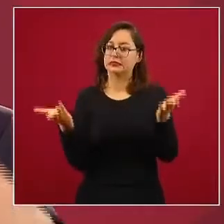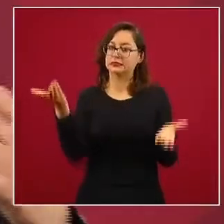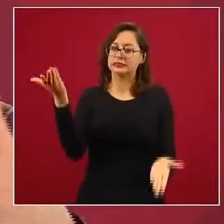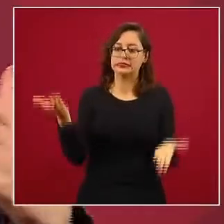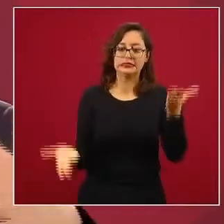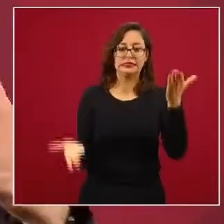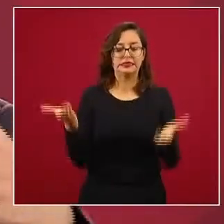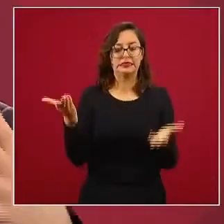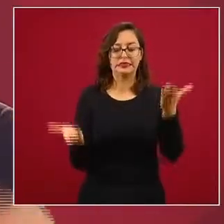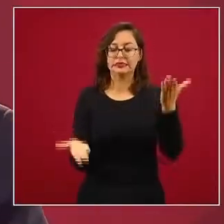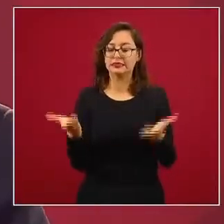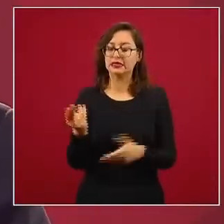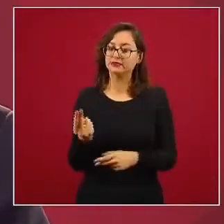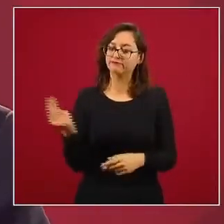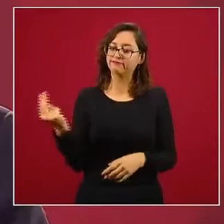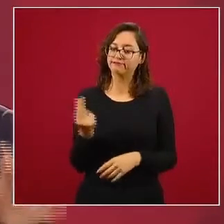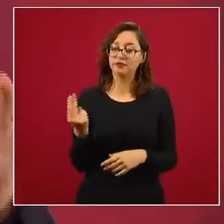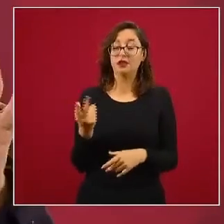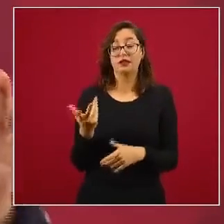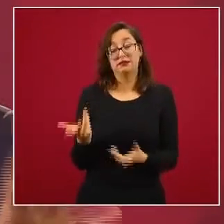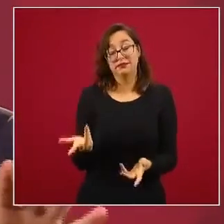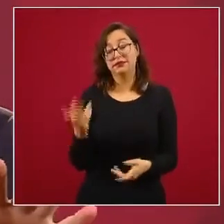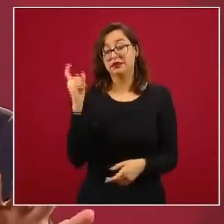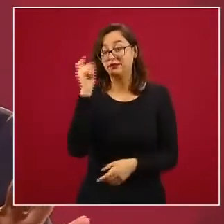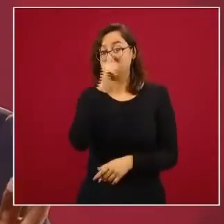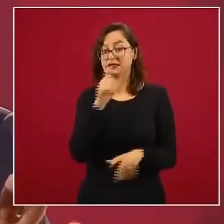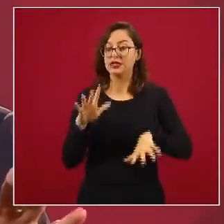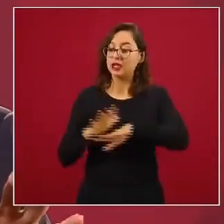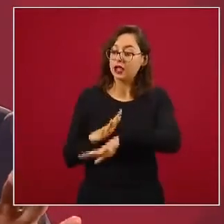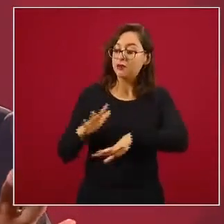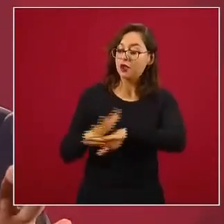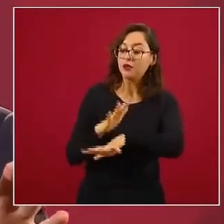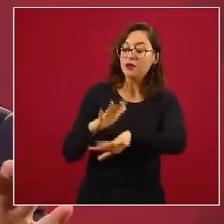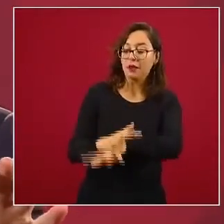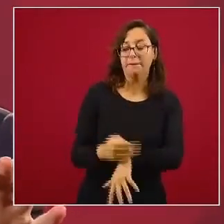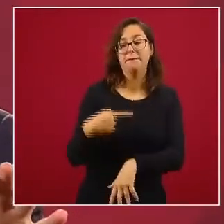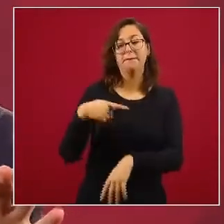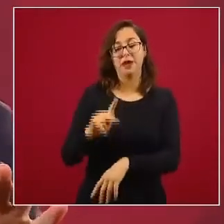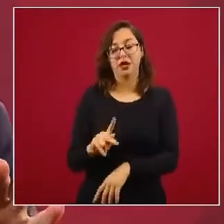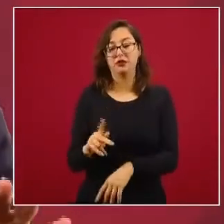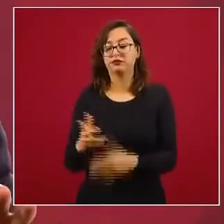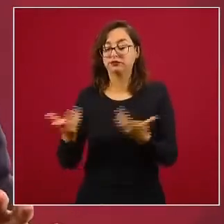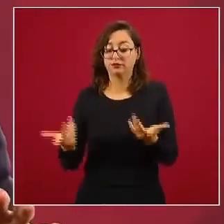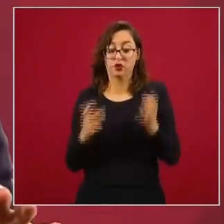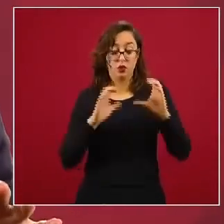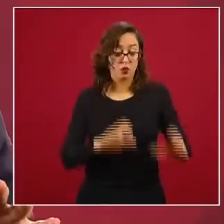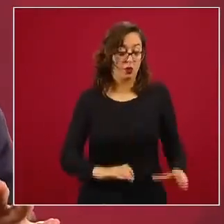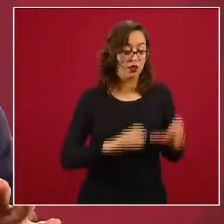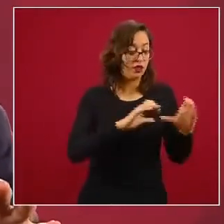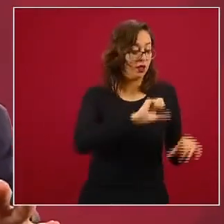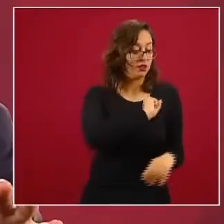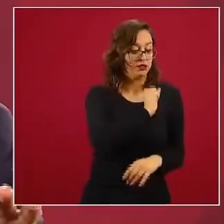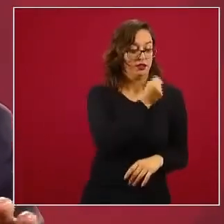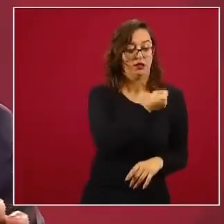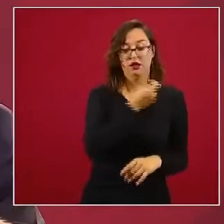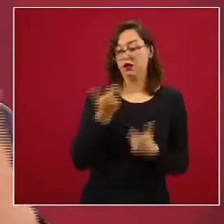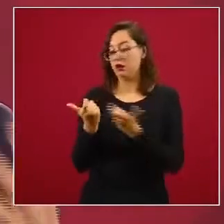muy dinámico, muy cambiante entre la recuperación económica y el cuidado de la salud.